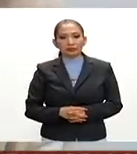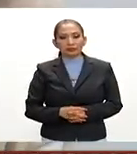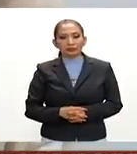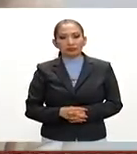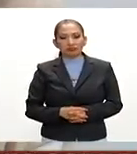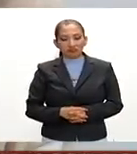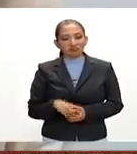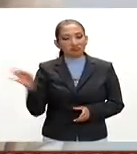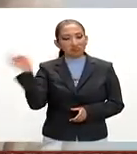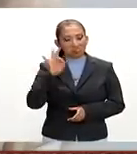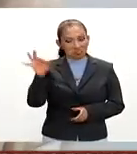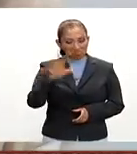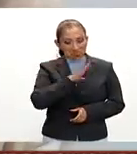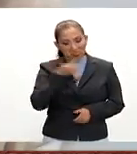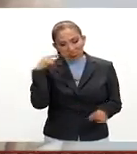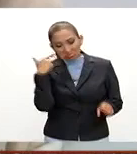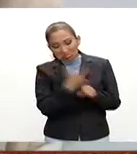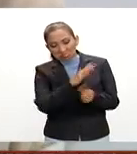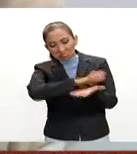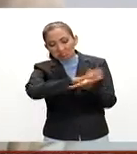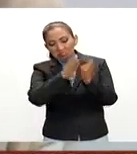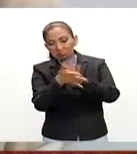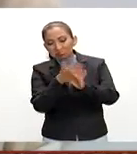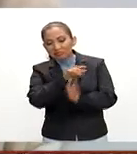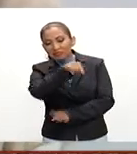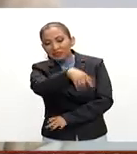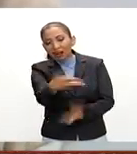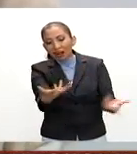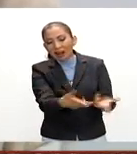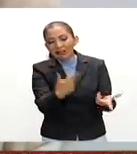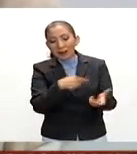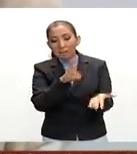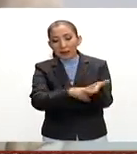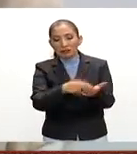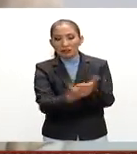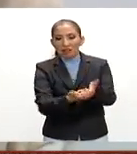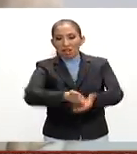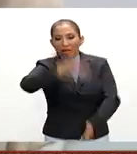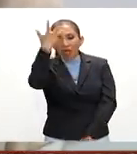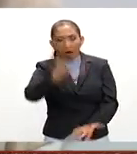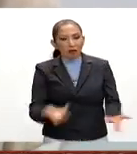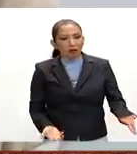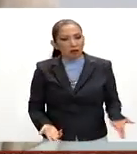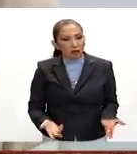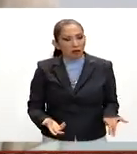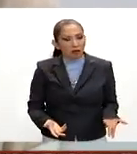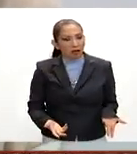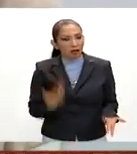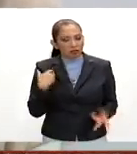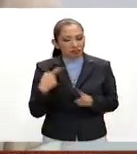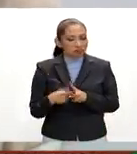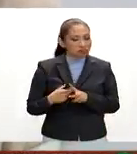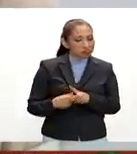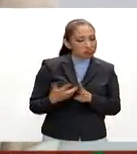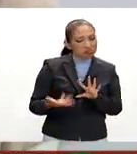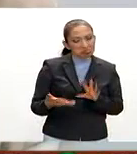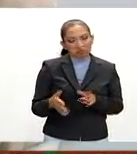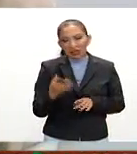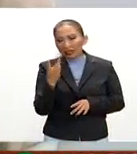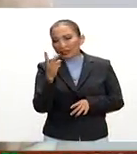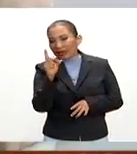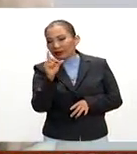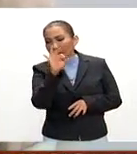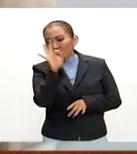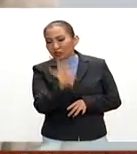presumiblemente se están corruyendo y eso genera sobreprecios hemos calculado alrededor de